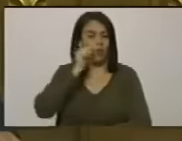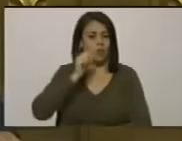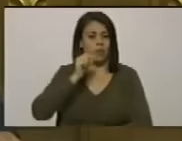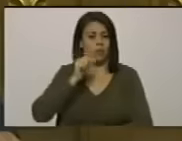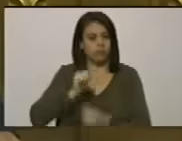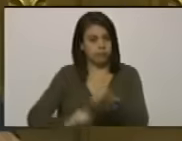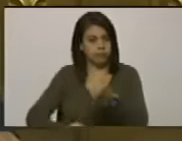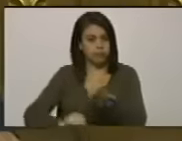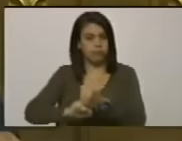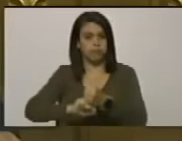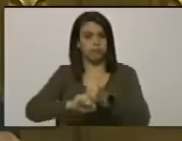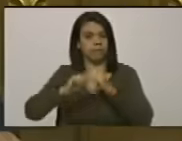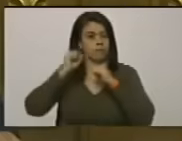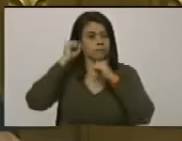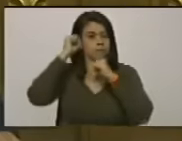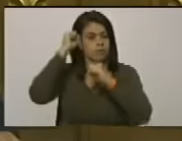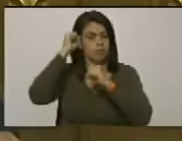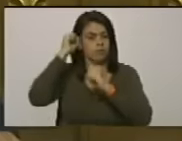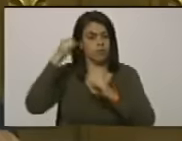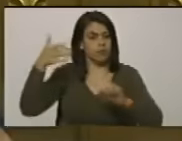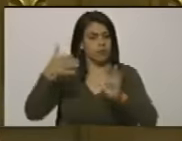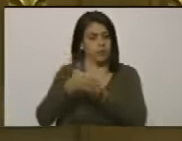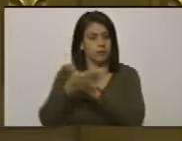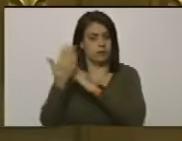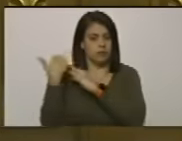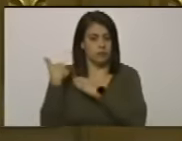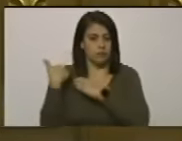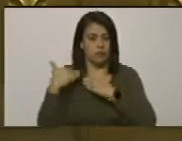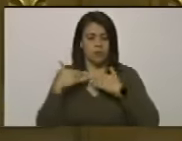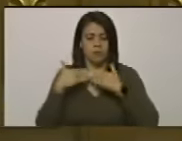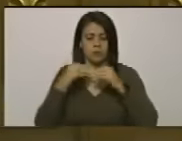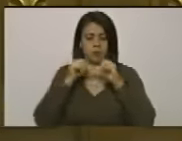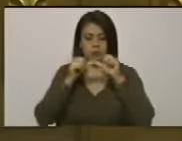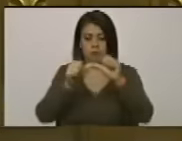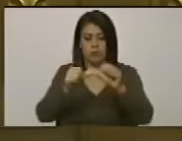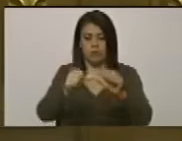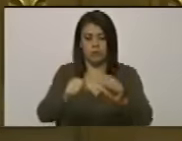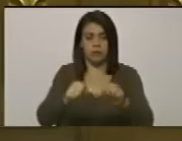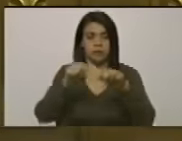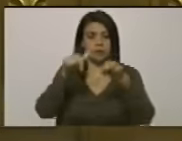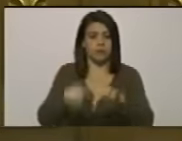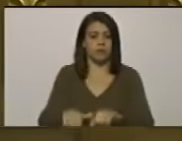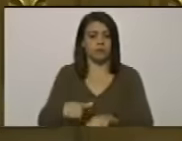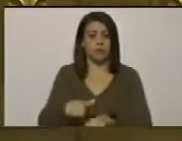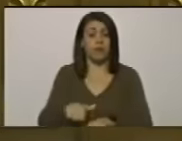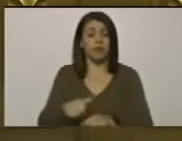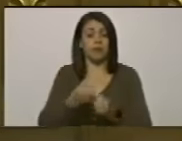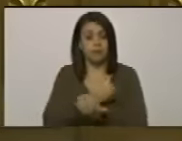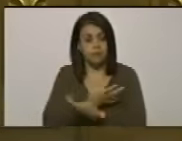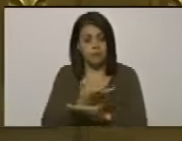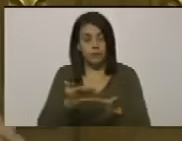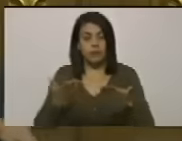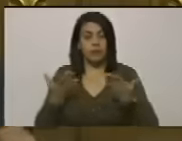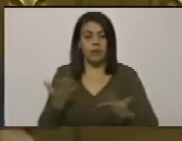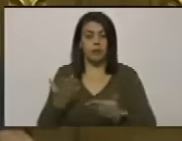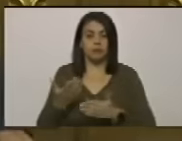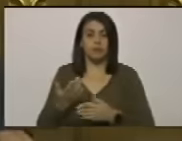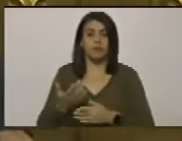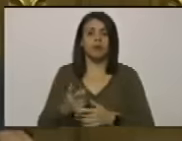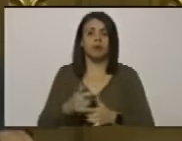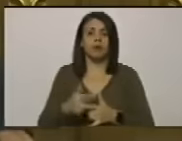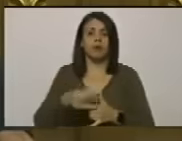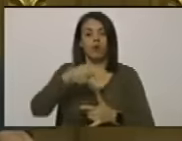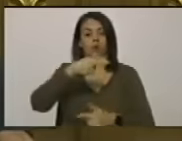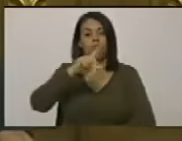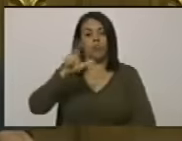Víctor Hugo representa la continuidad de el gesto de Hugo Trejo